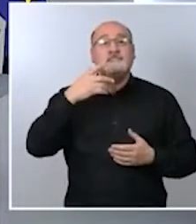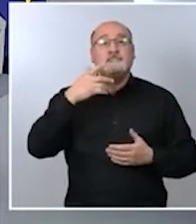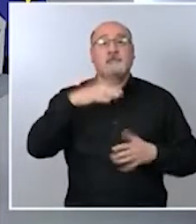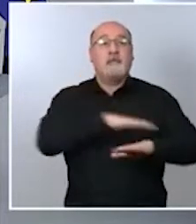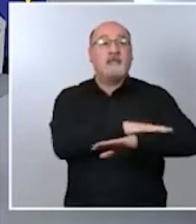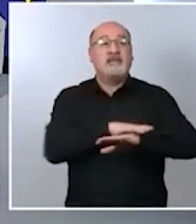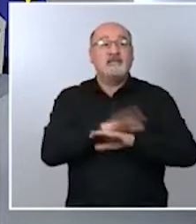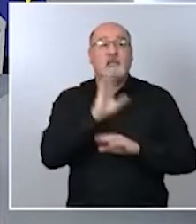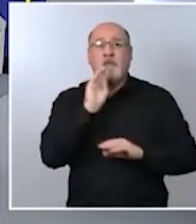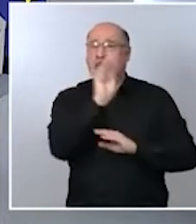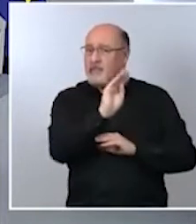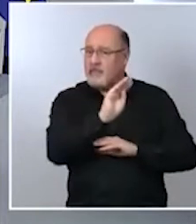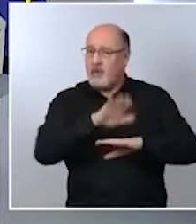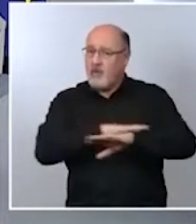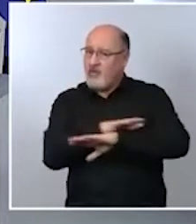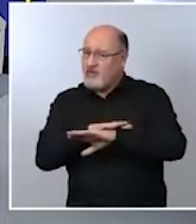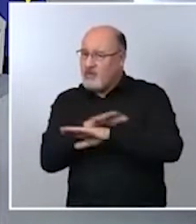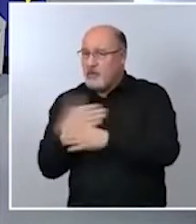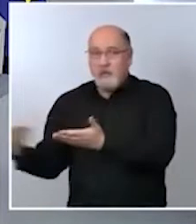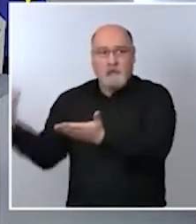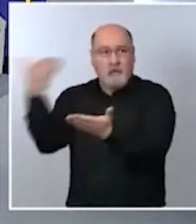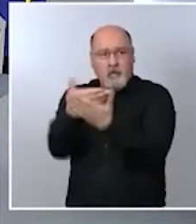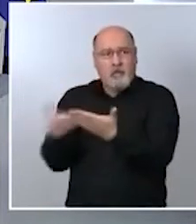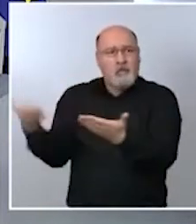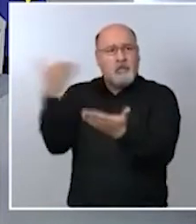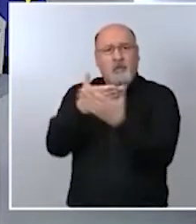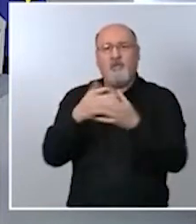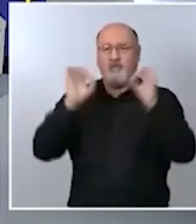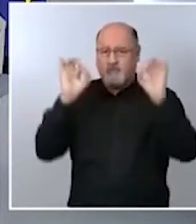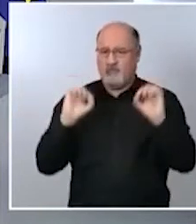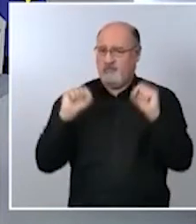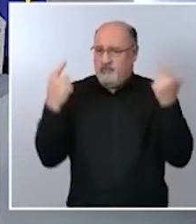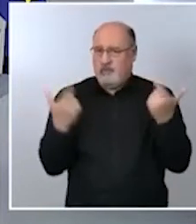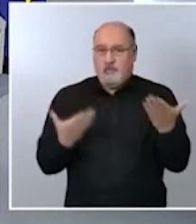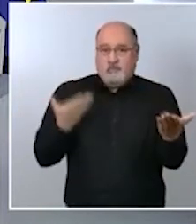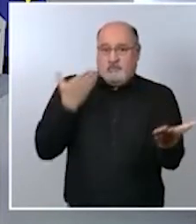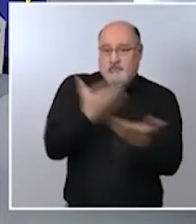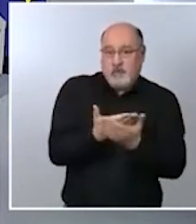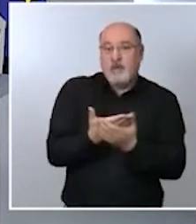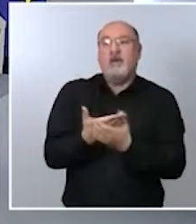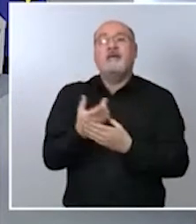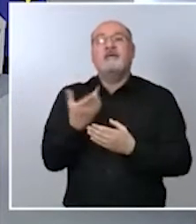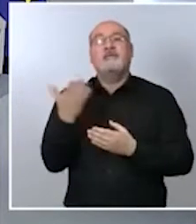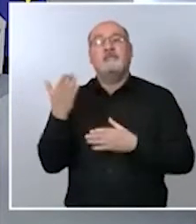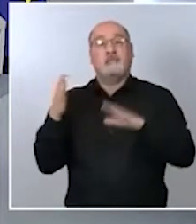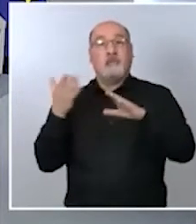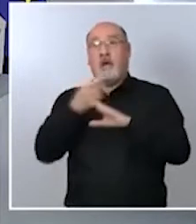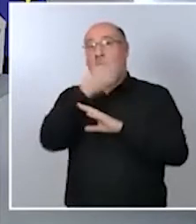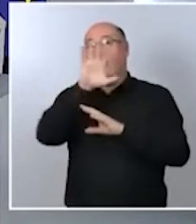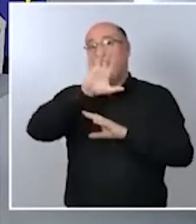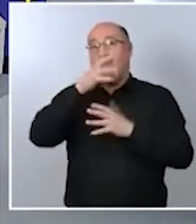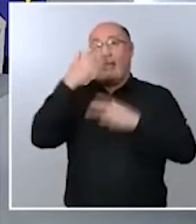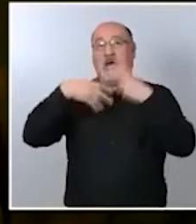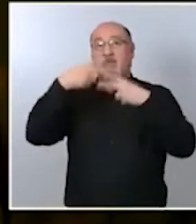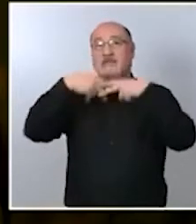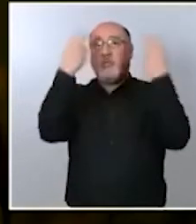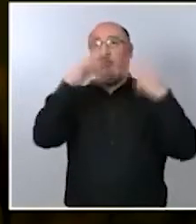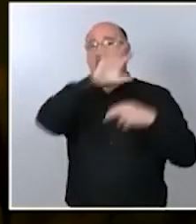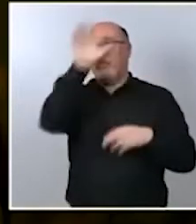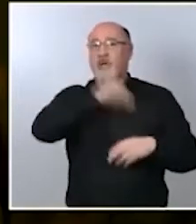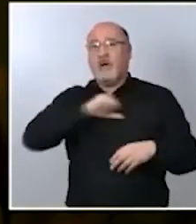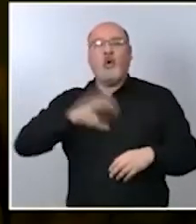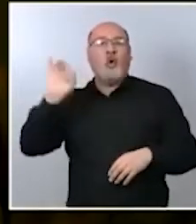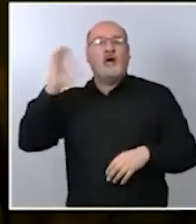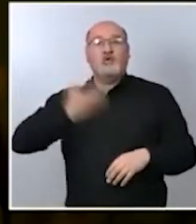recibido alguna petición formal para declaración zona de emergencia por parte de alguna otra administración de algún ayuntamiento como el de